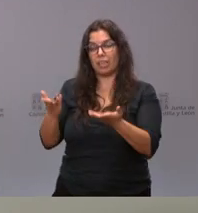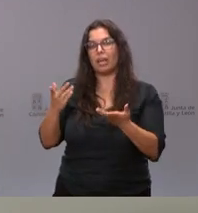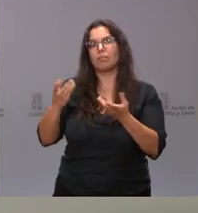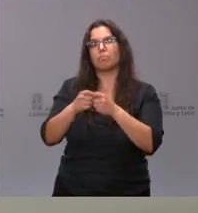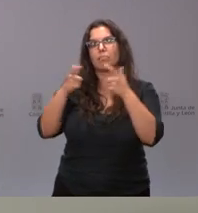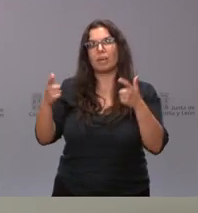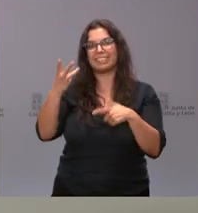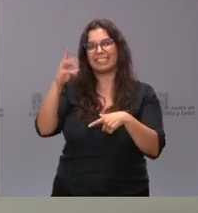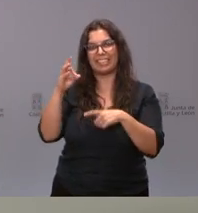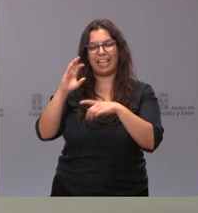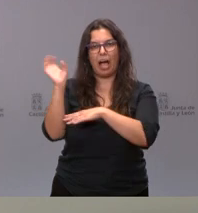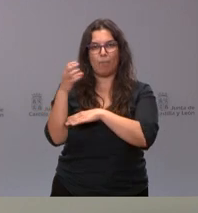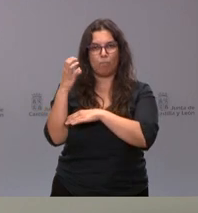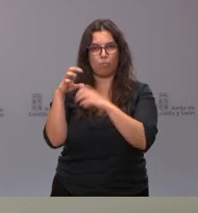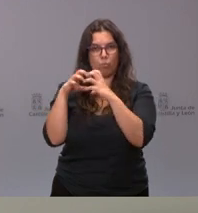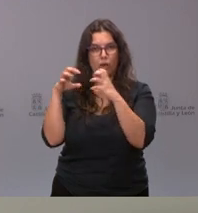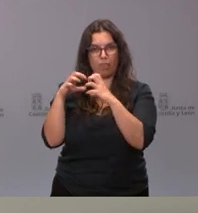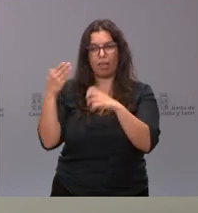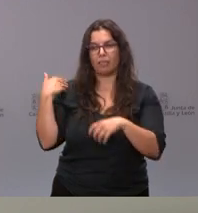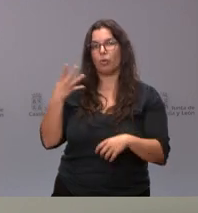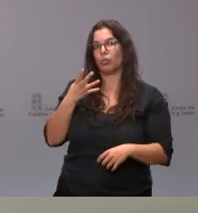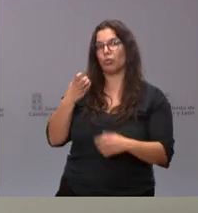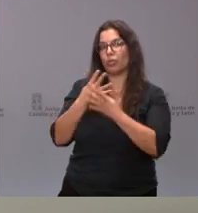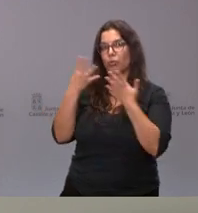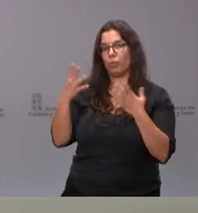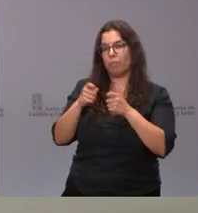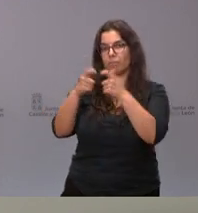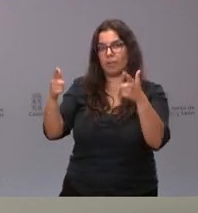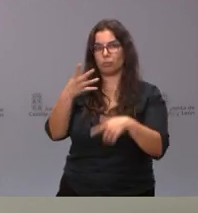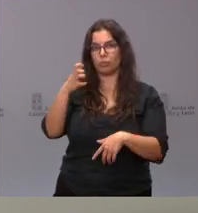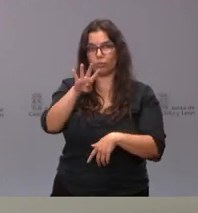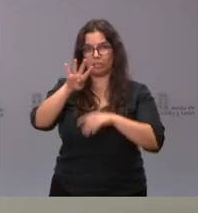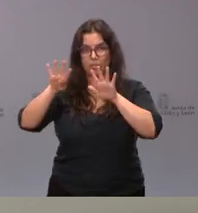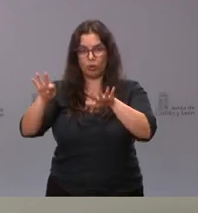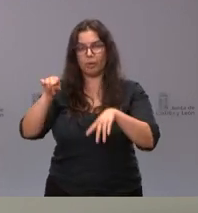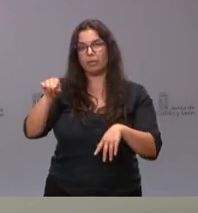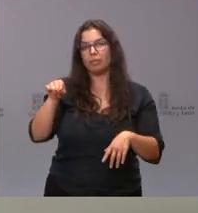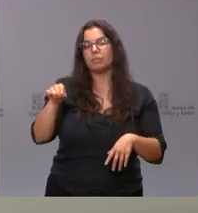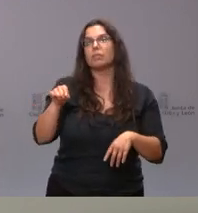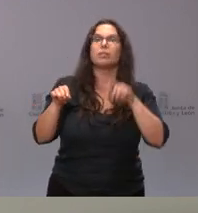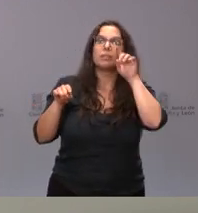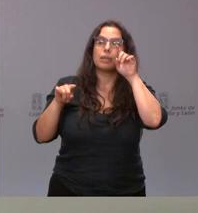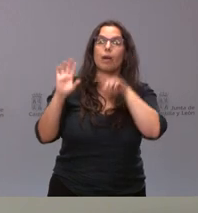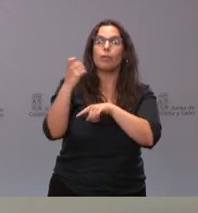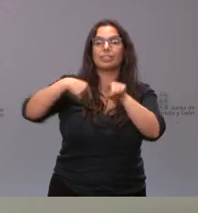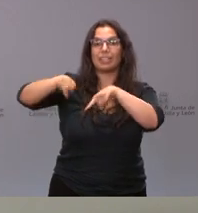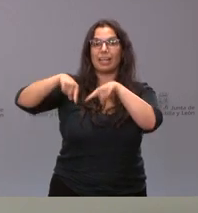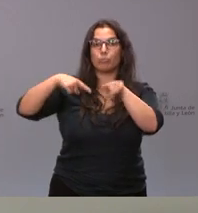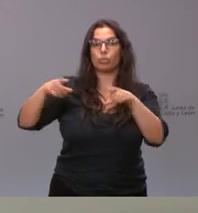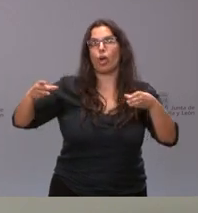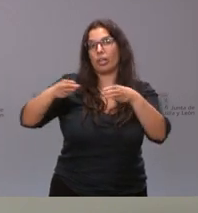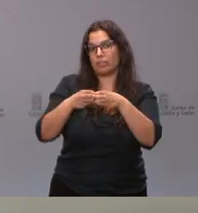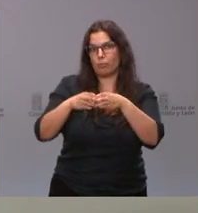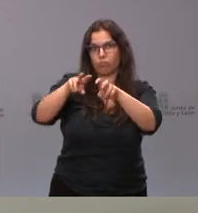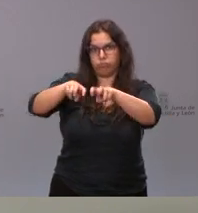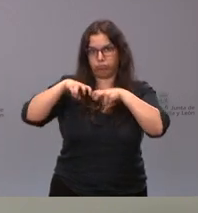30 recursos, de 419 a 449, crece el número de ambulancias de transporte colectivo. Como